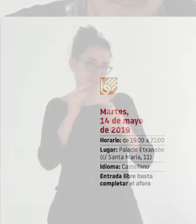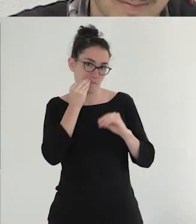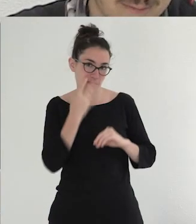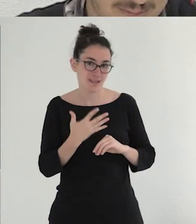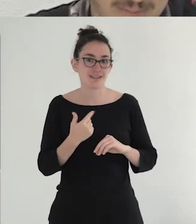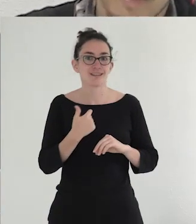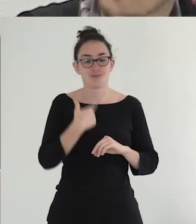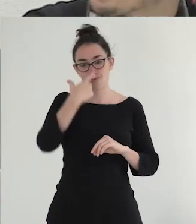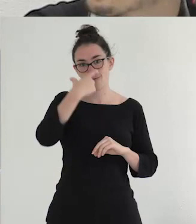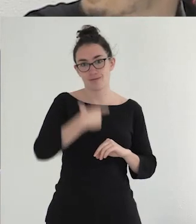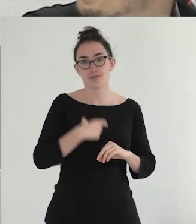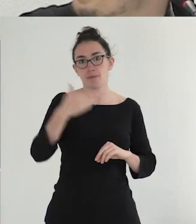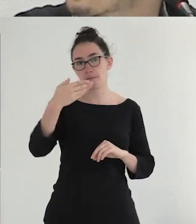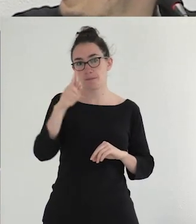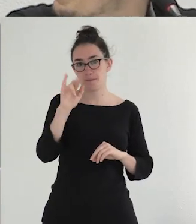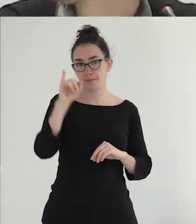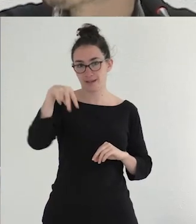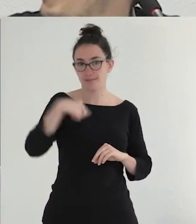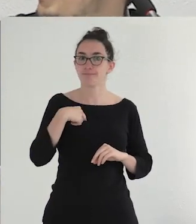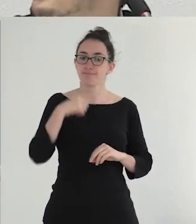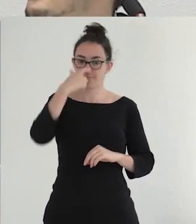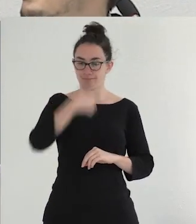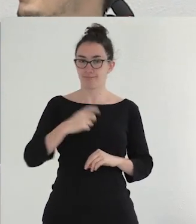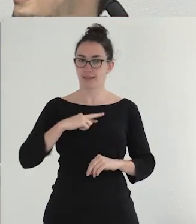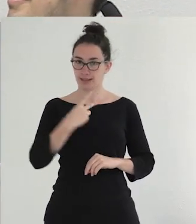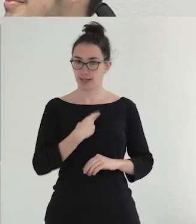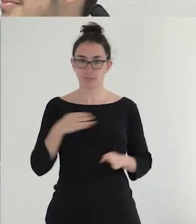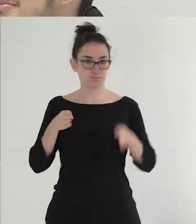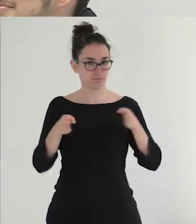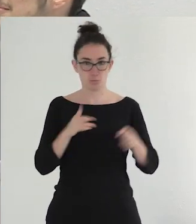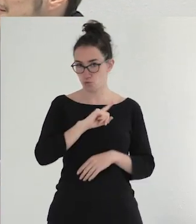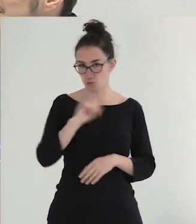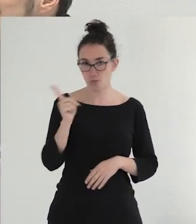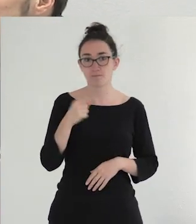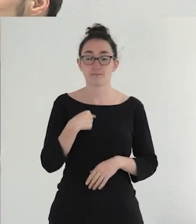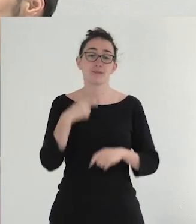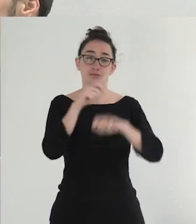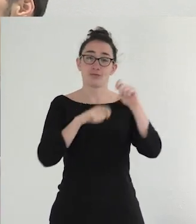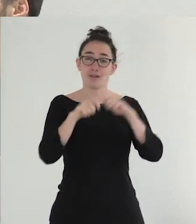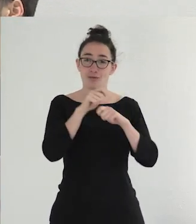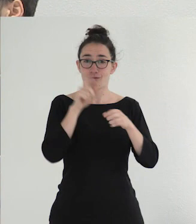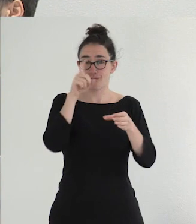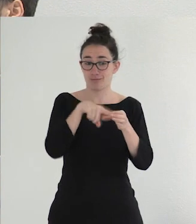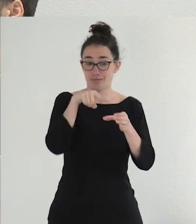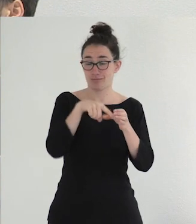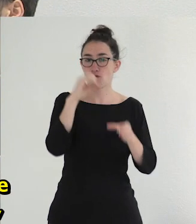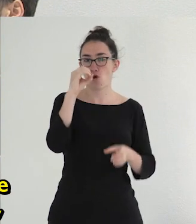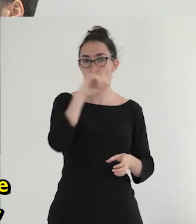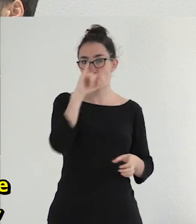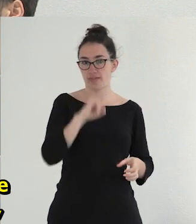Yo soy Bri, soy una persona trans no humidaria, que milito en una asociación que se llama OSEN,